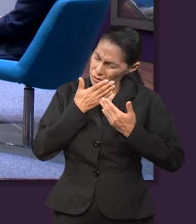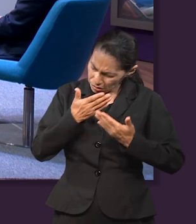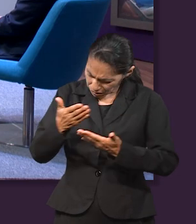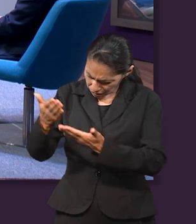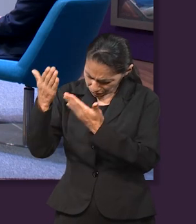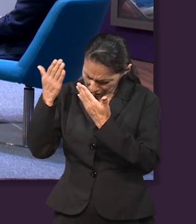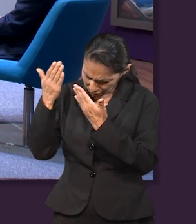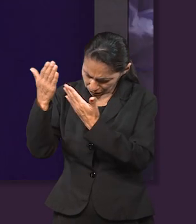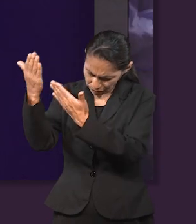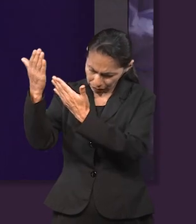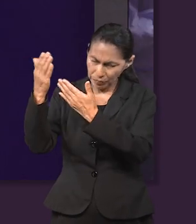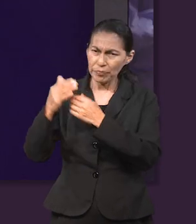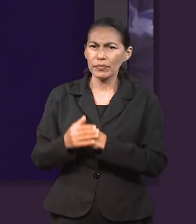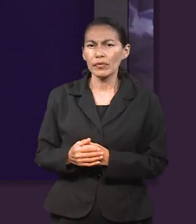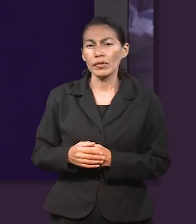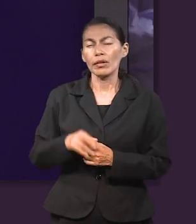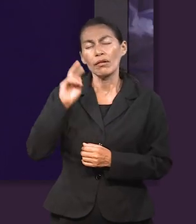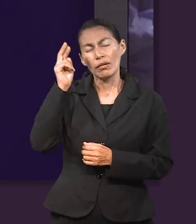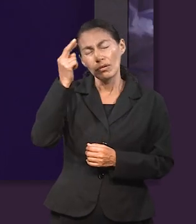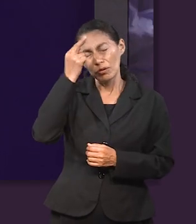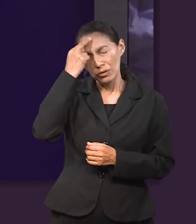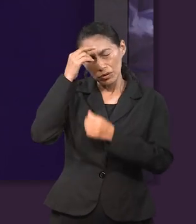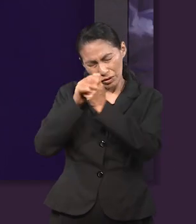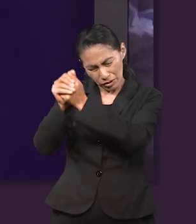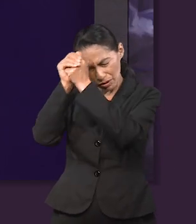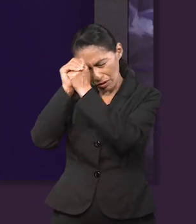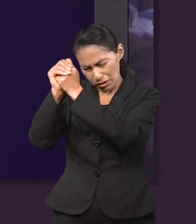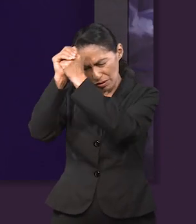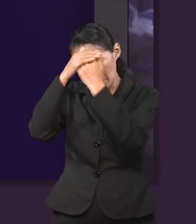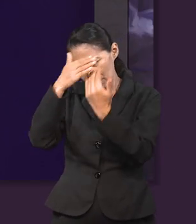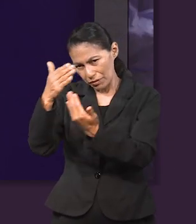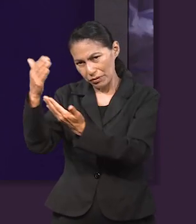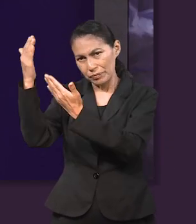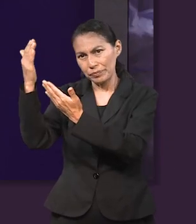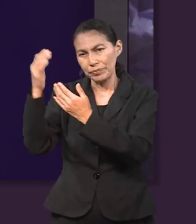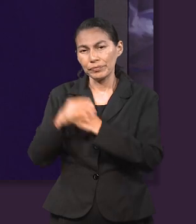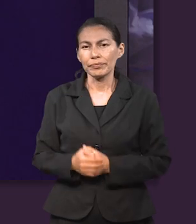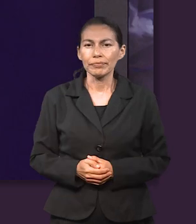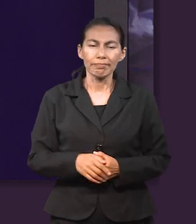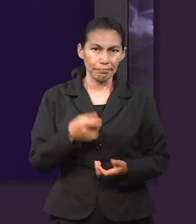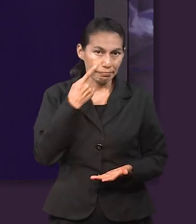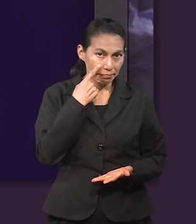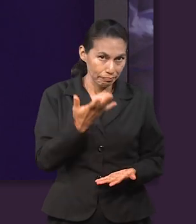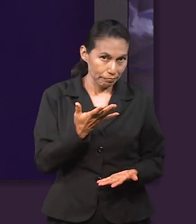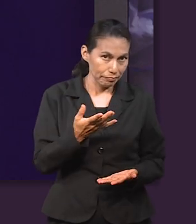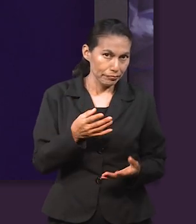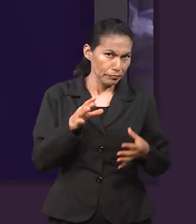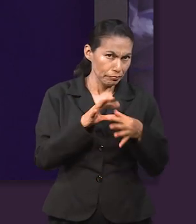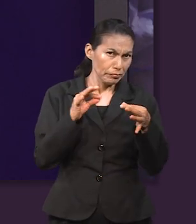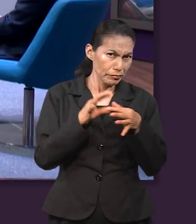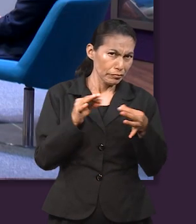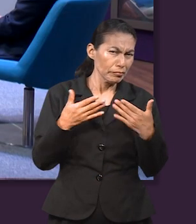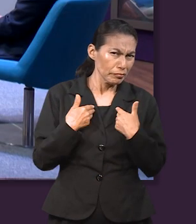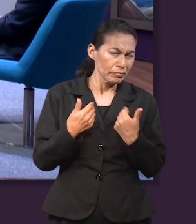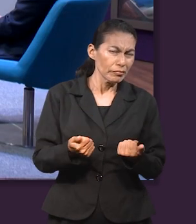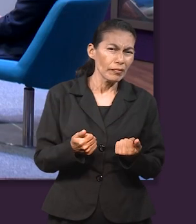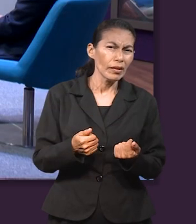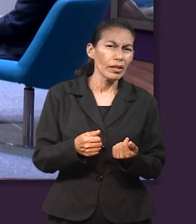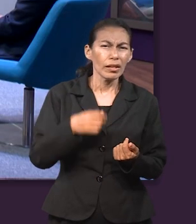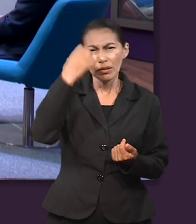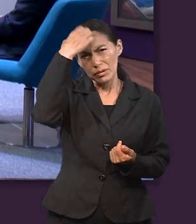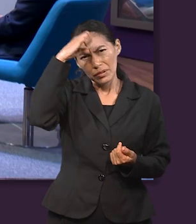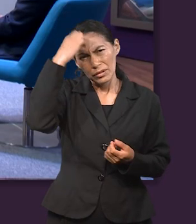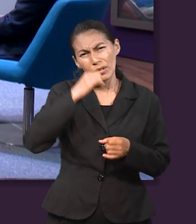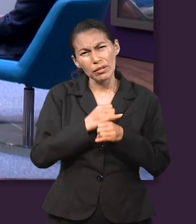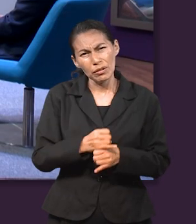y concluye esto reafirmando su fe, su fe en la justicia de Dios. Él reconoce quién es y de esa forma lo